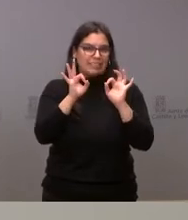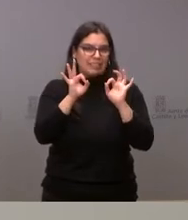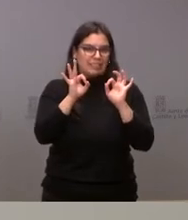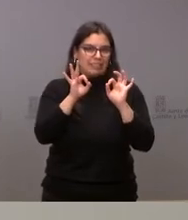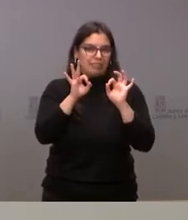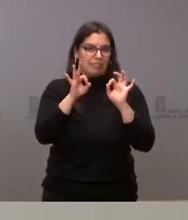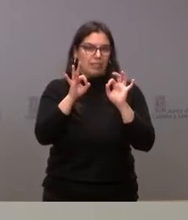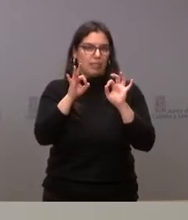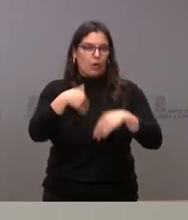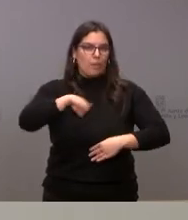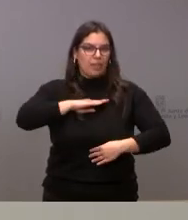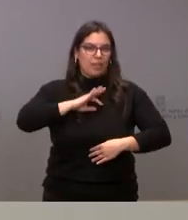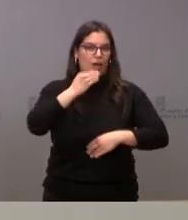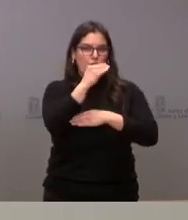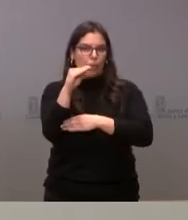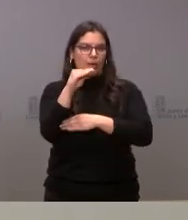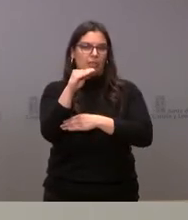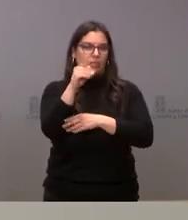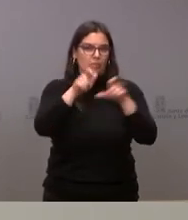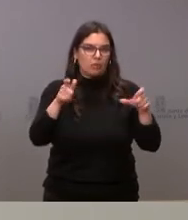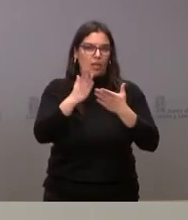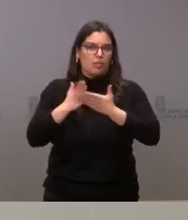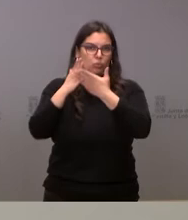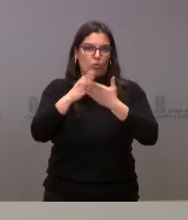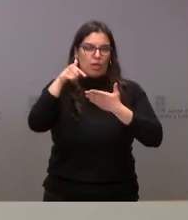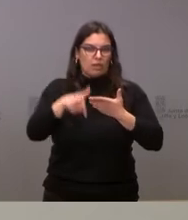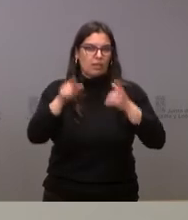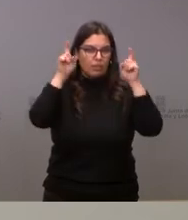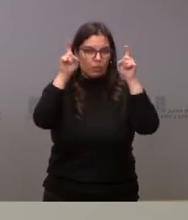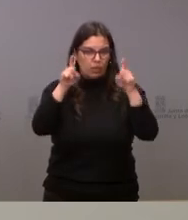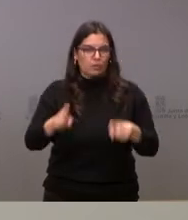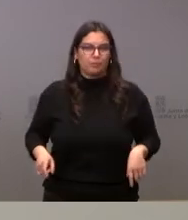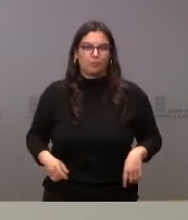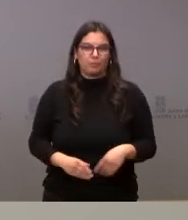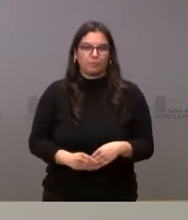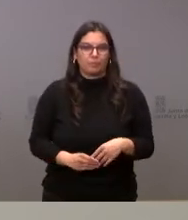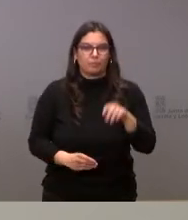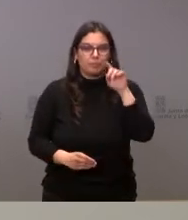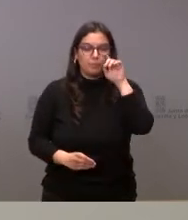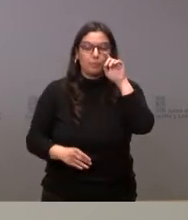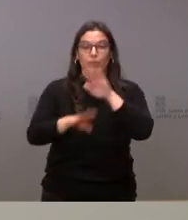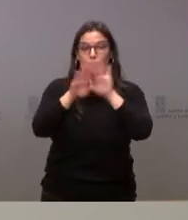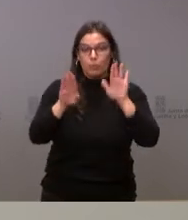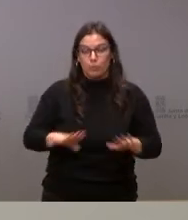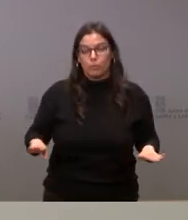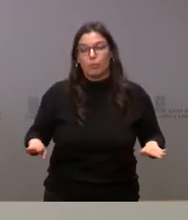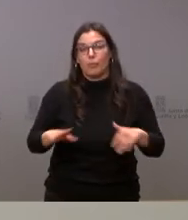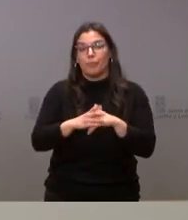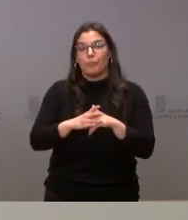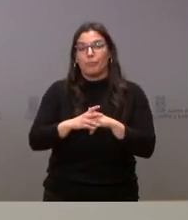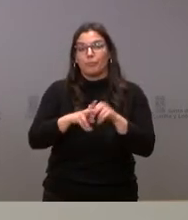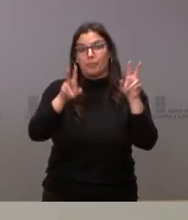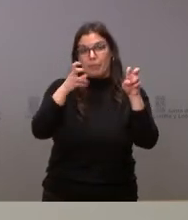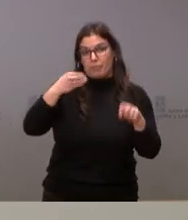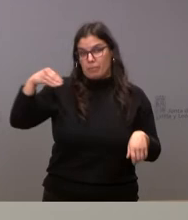cualificación de los jóvenes, de las personas que están en el sistema educativo. Y, finalmente, ya para concluir, dentro de los asuntos